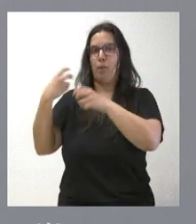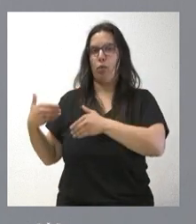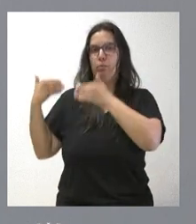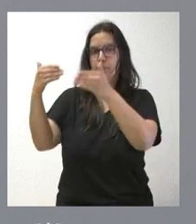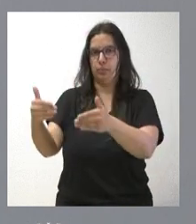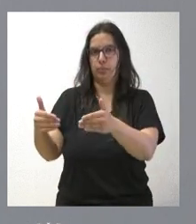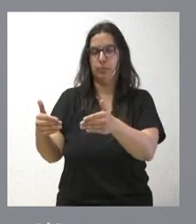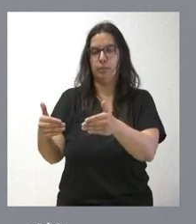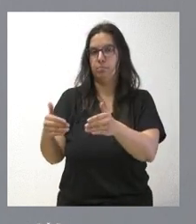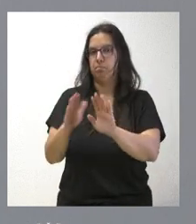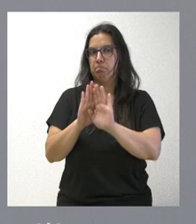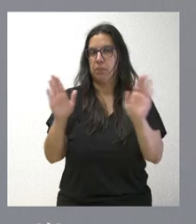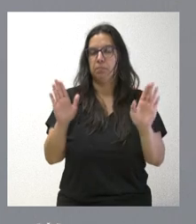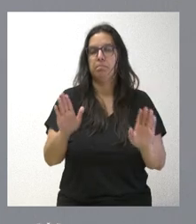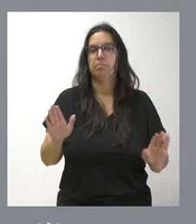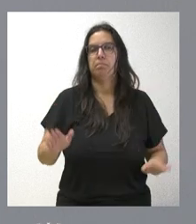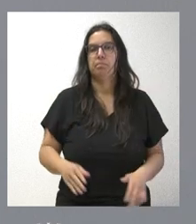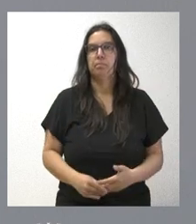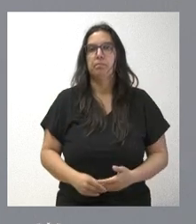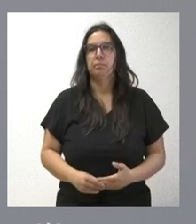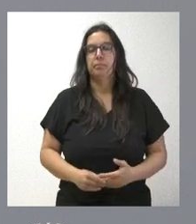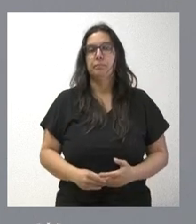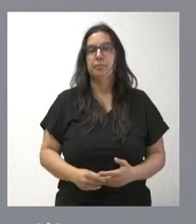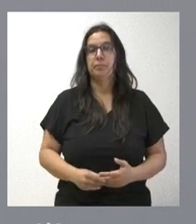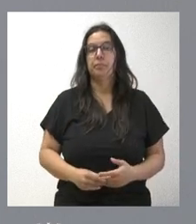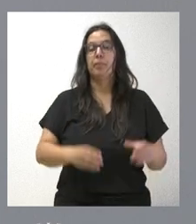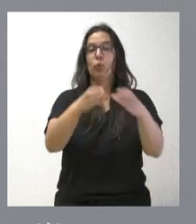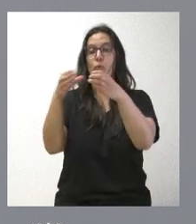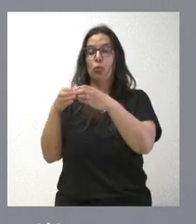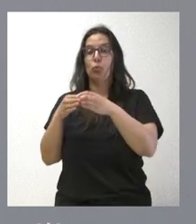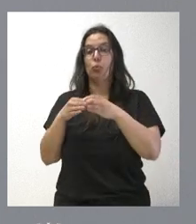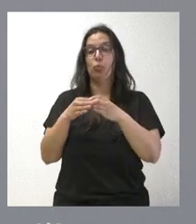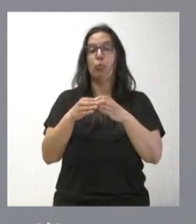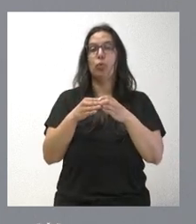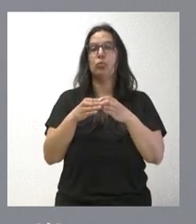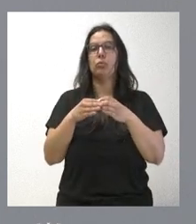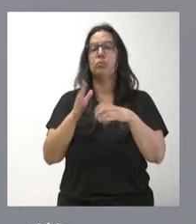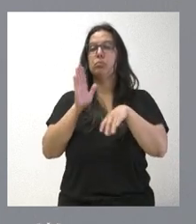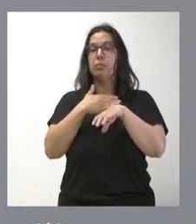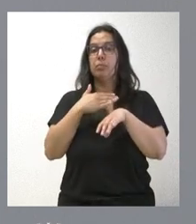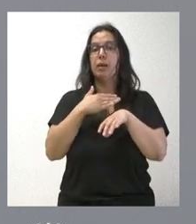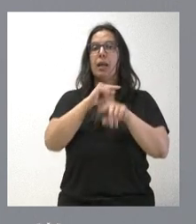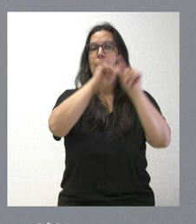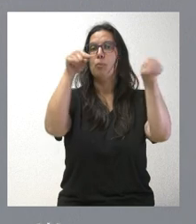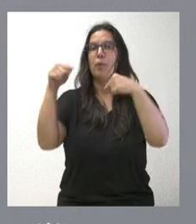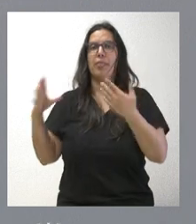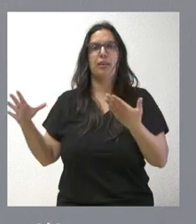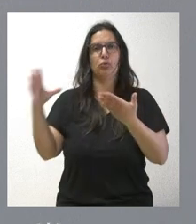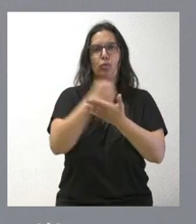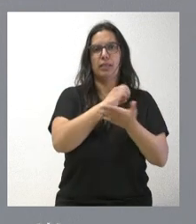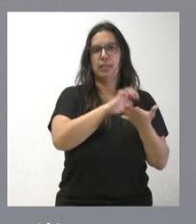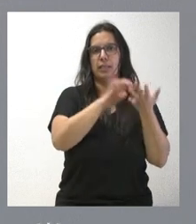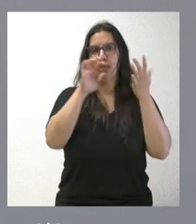les he citado anteriormente. Llegan estas dieciséis cuadrillas a todas las provincias de Castilla y León.